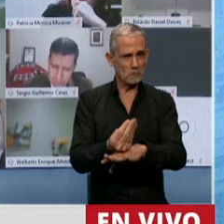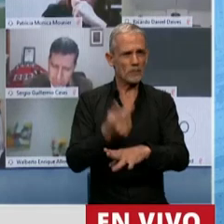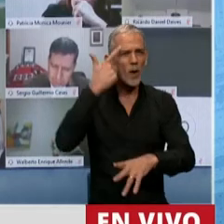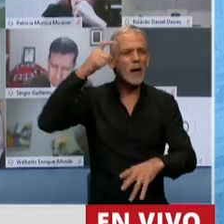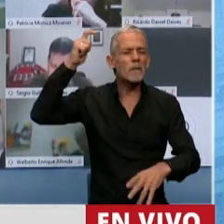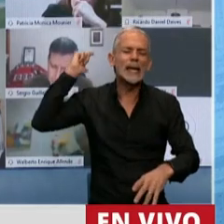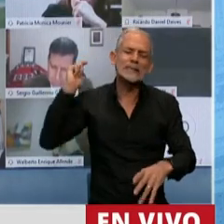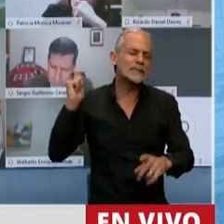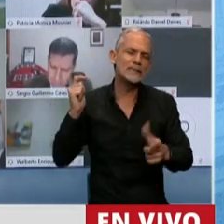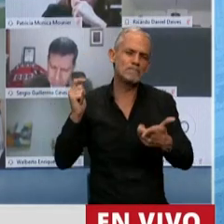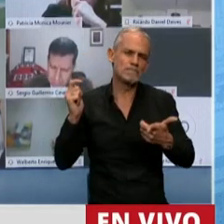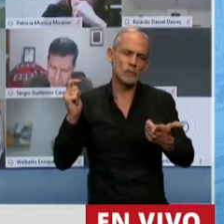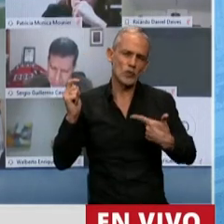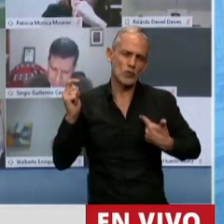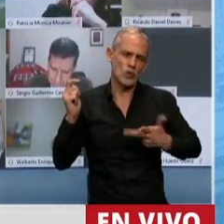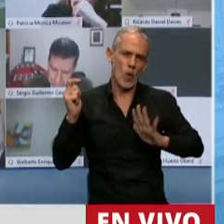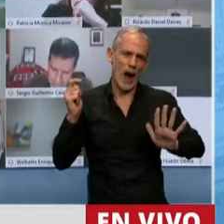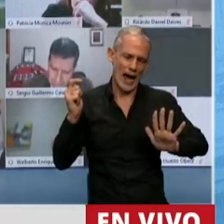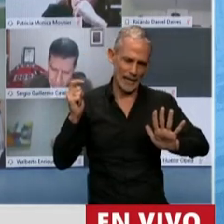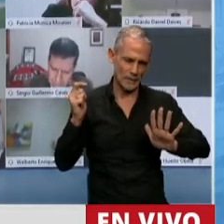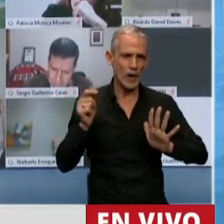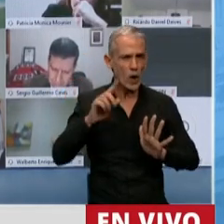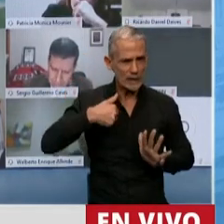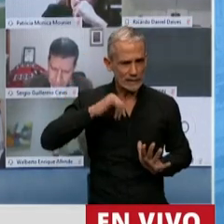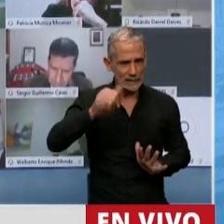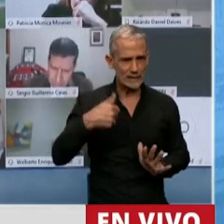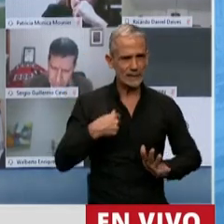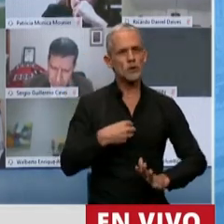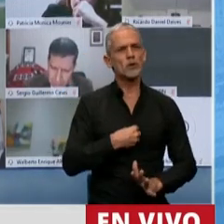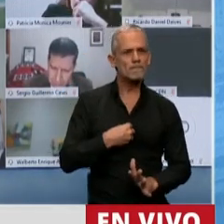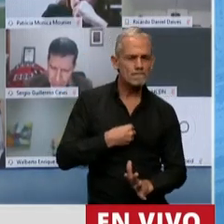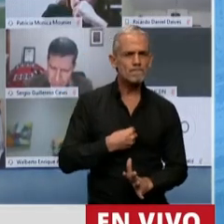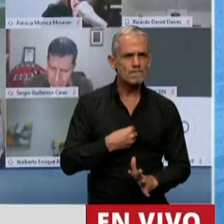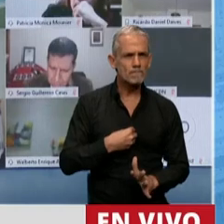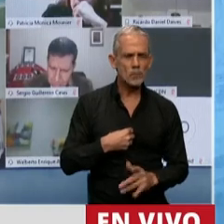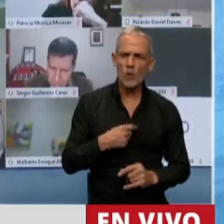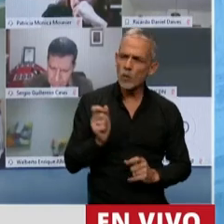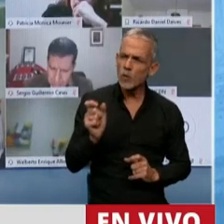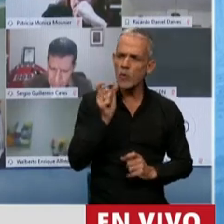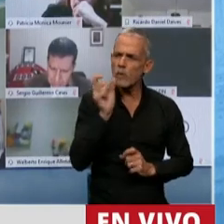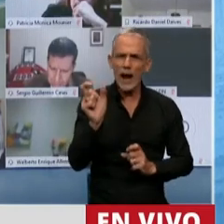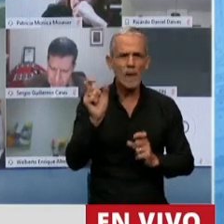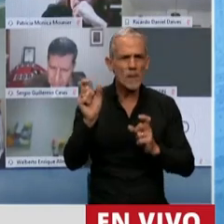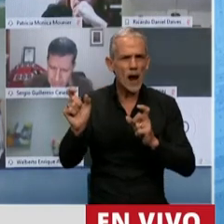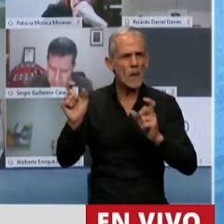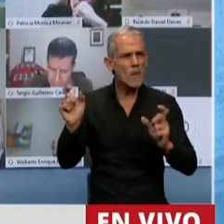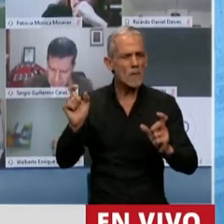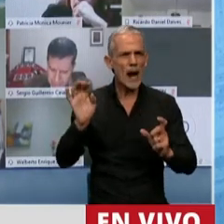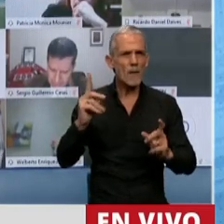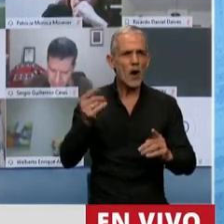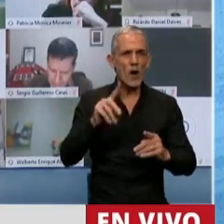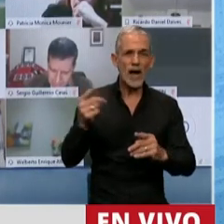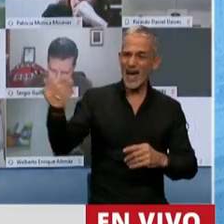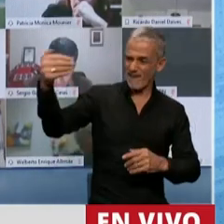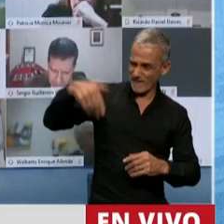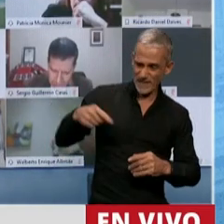experiencia, pero sí he sentido muchísimo las palabras de que los que nos vienen